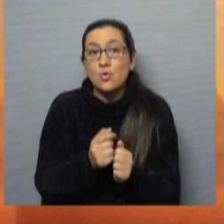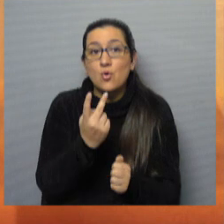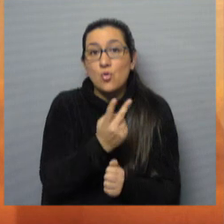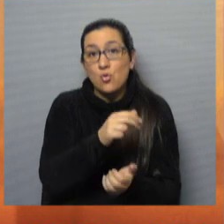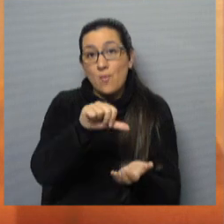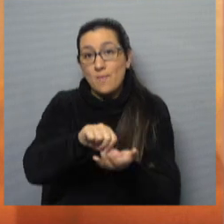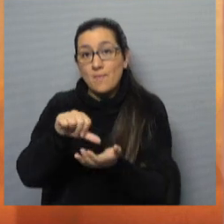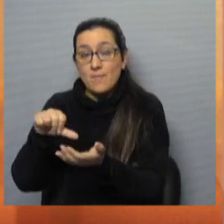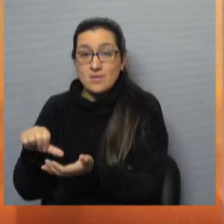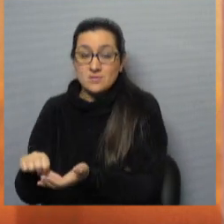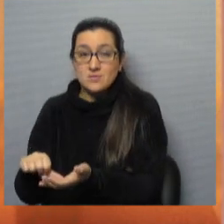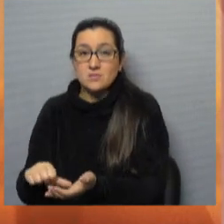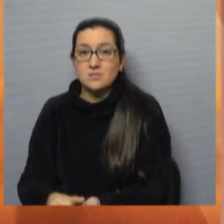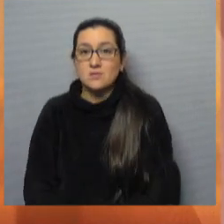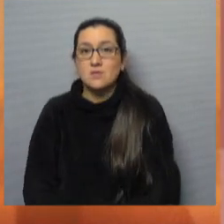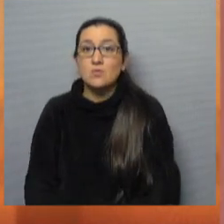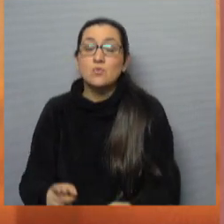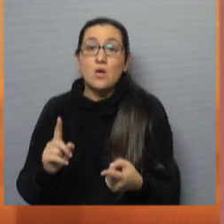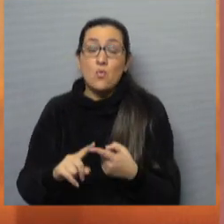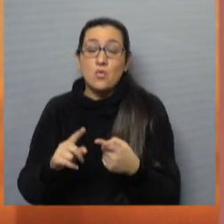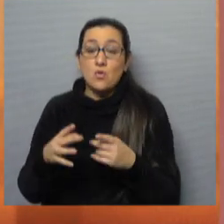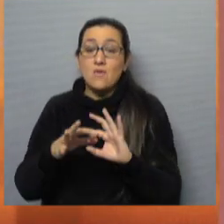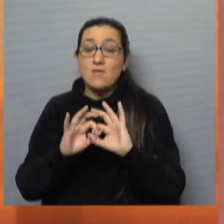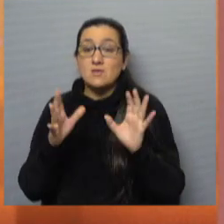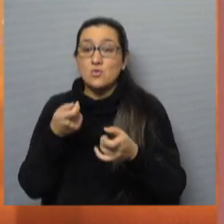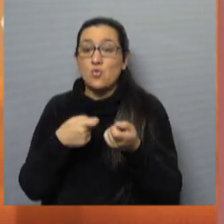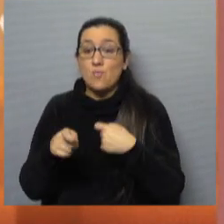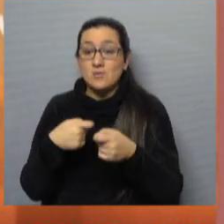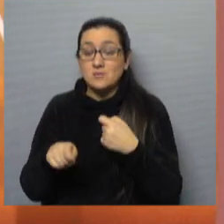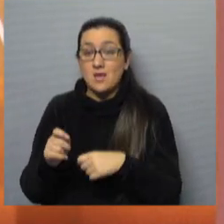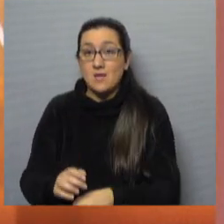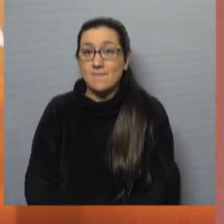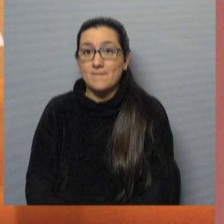de un acuerdo de liberación comercial, es decir,